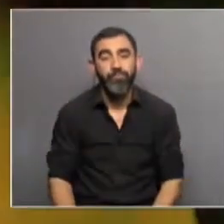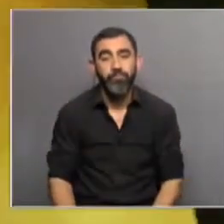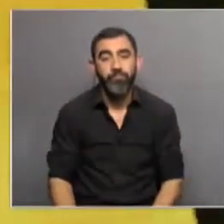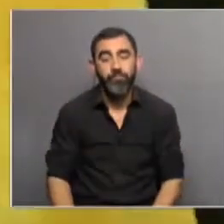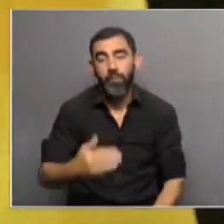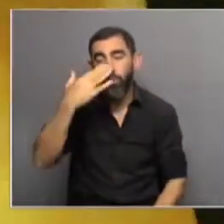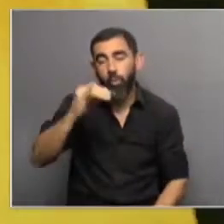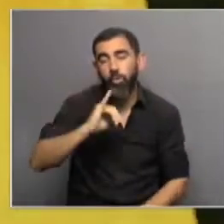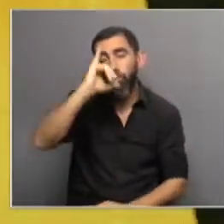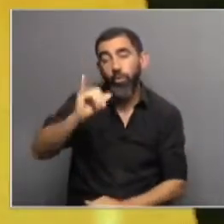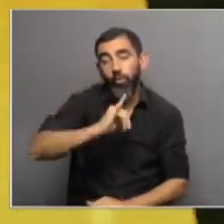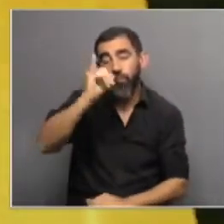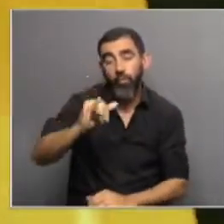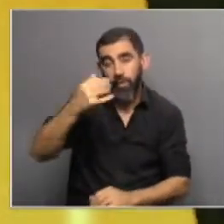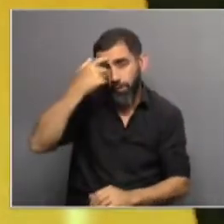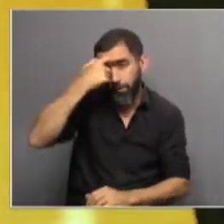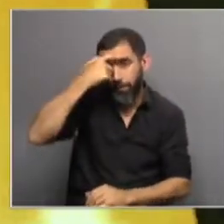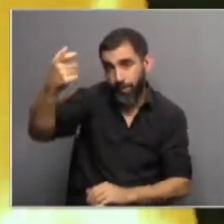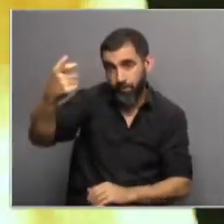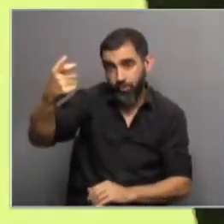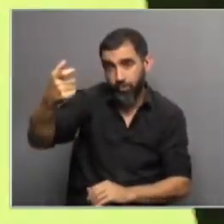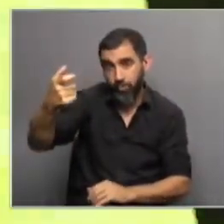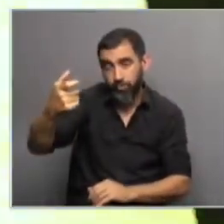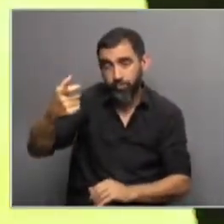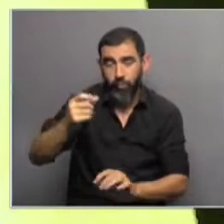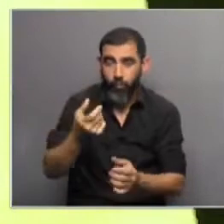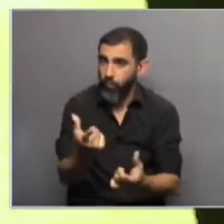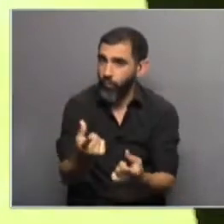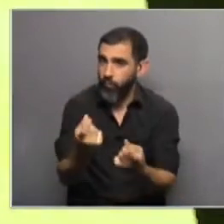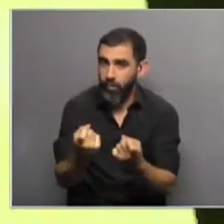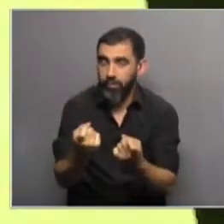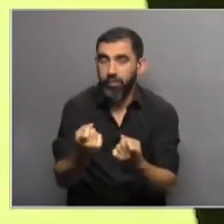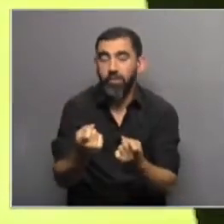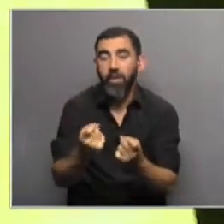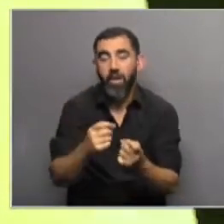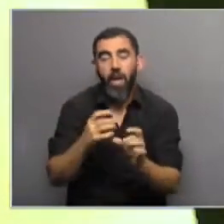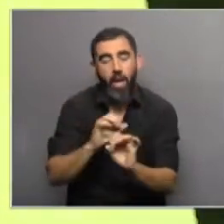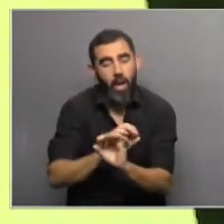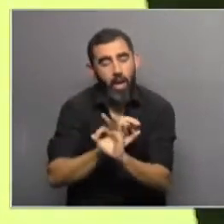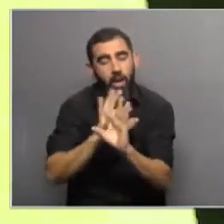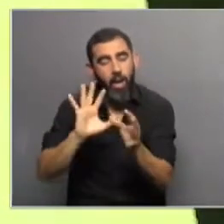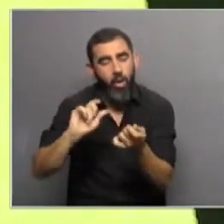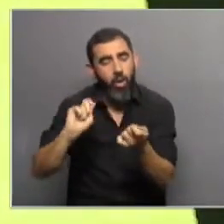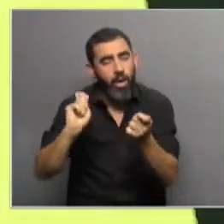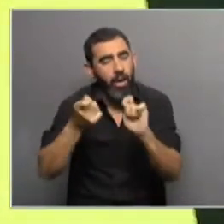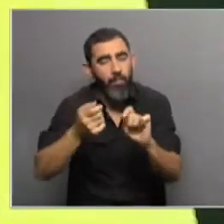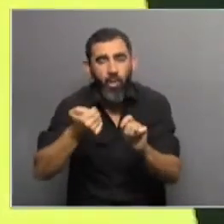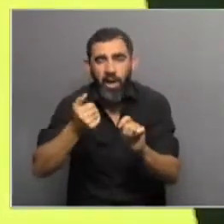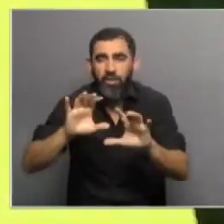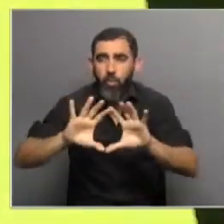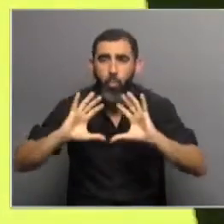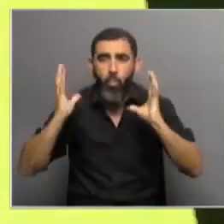El último informe del panel de expertos fue contundente. Se perciben claras distorsiones en casi todo el mundo